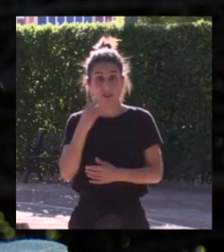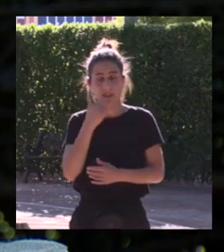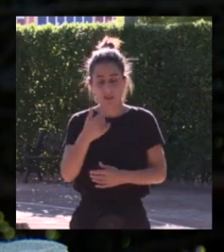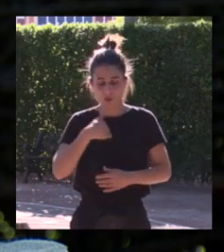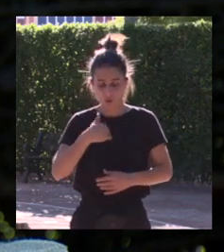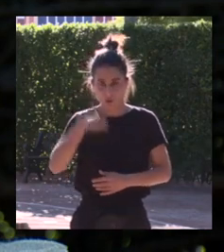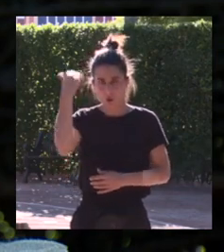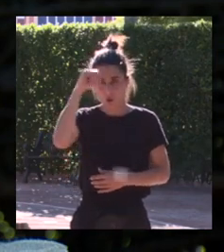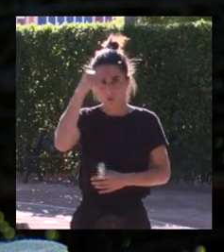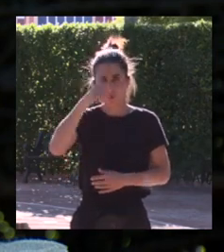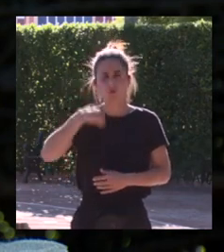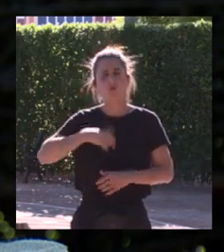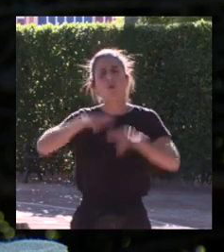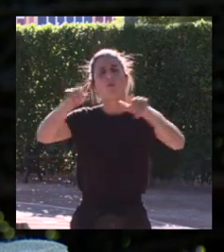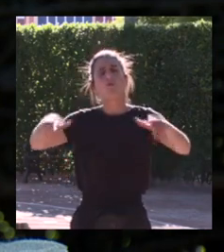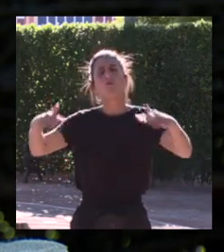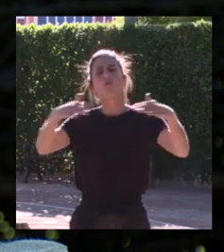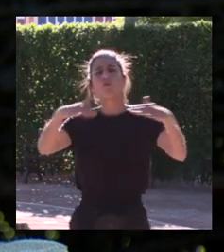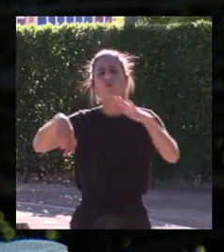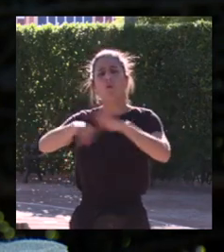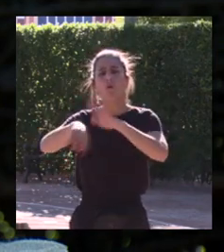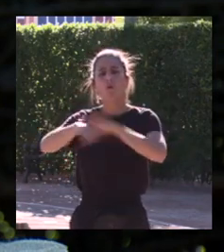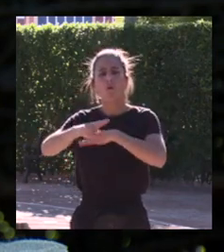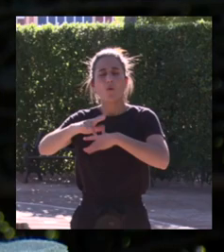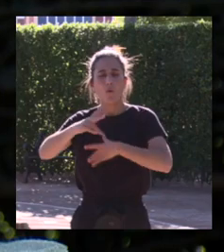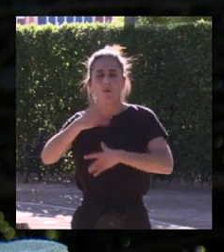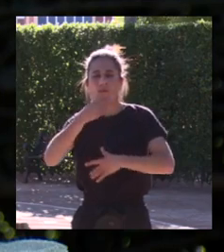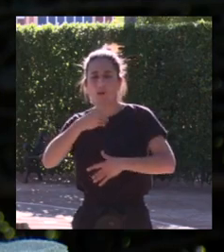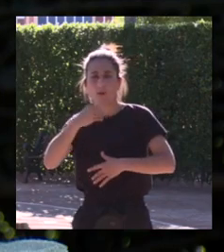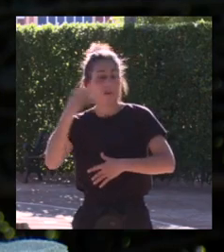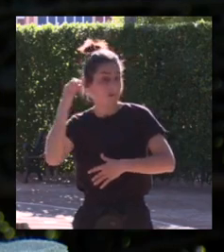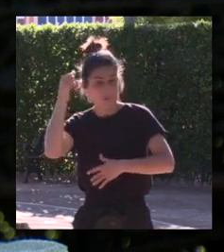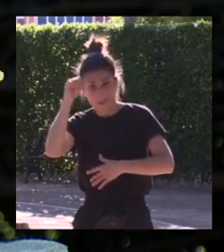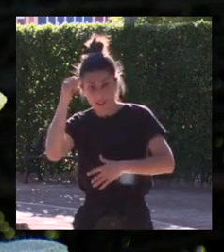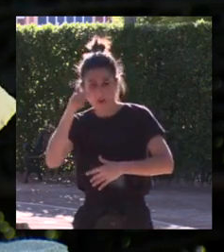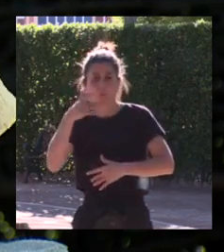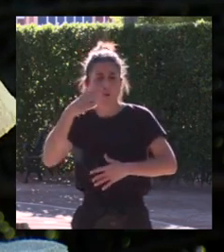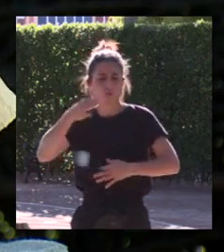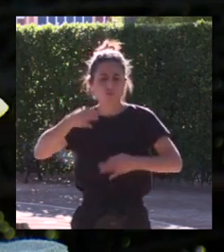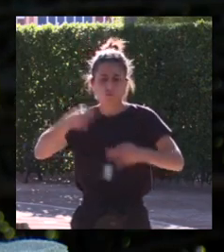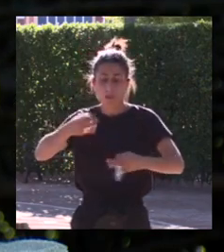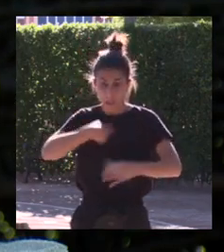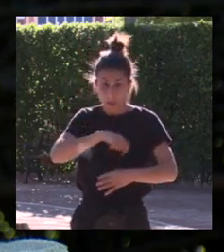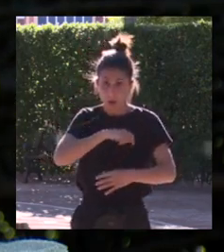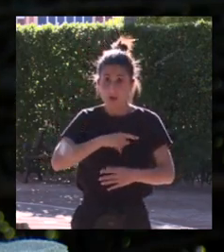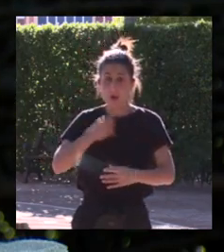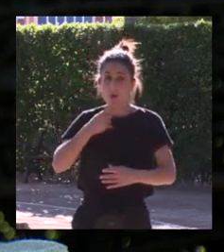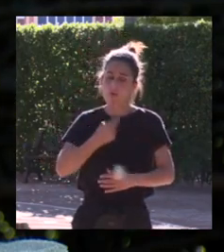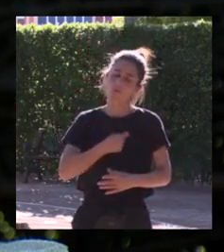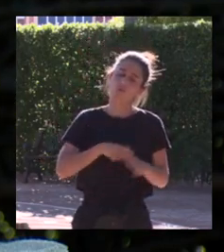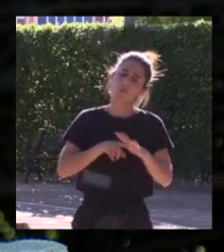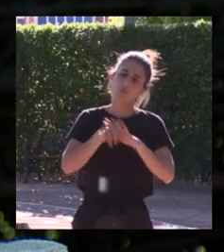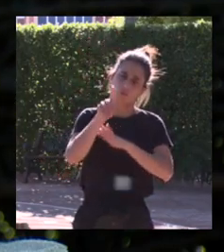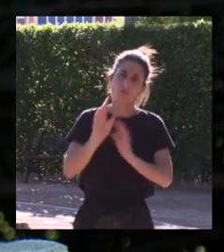varón disfruto con el fútbol femenino porque es más veraz y en cinco o siete años España ha mejorado mucho hombre la verdad que España